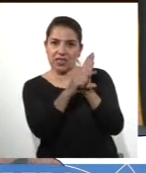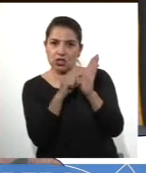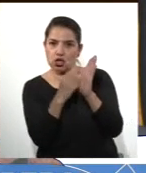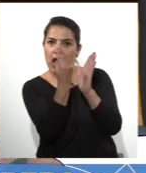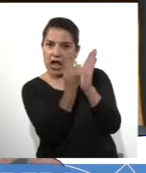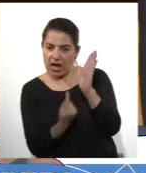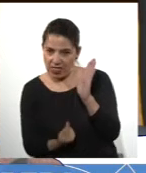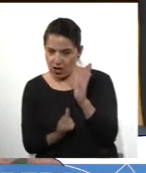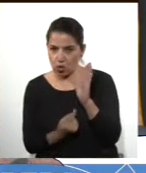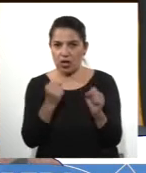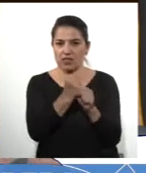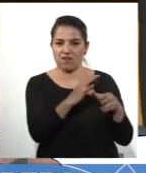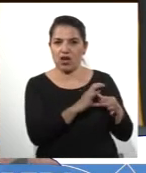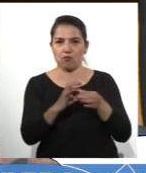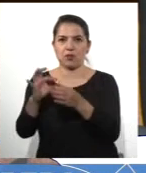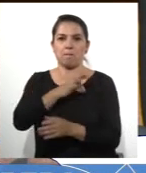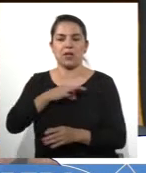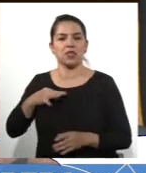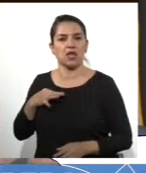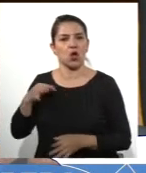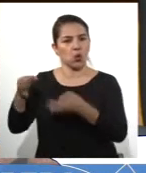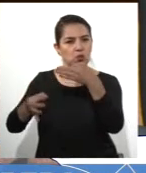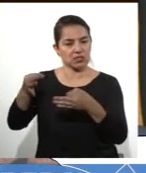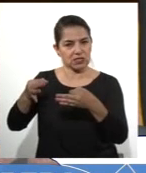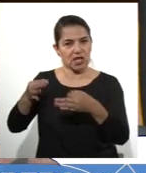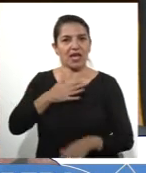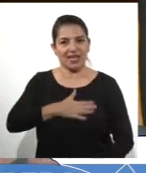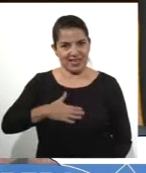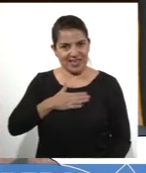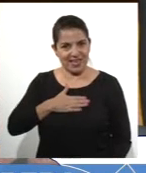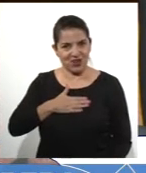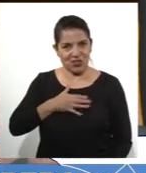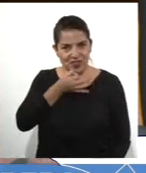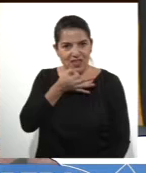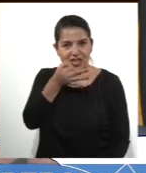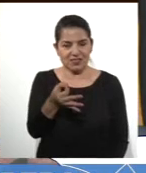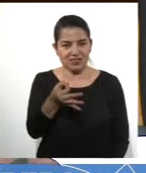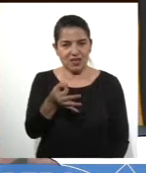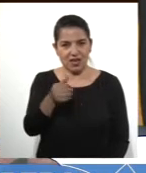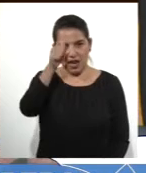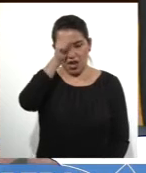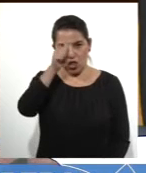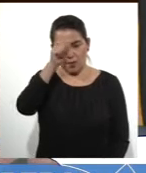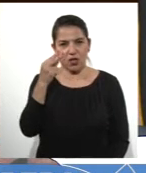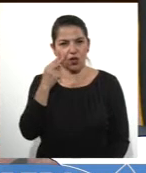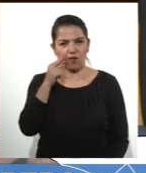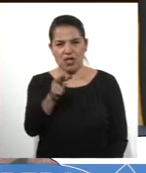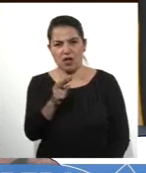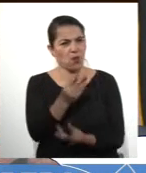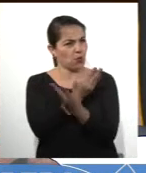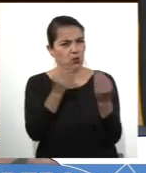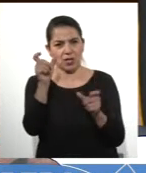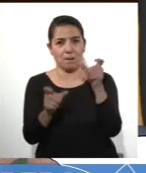trabajado en conjunto con el Ministerio de Justicia. Quiero, señor Presidente, señalar en que así como el domingo veíamos a tantos